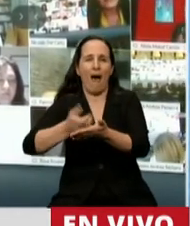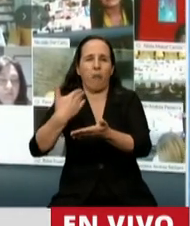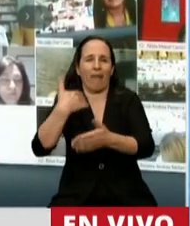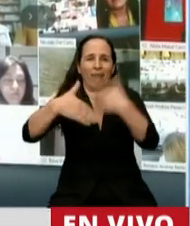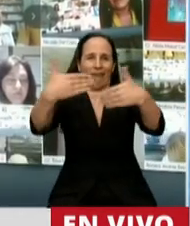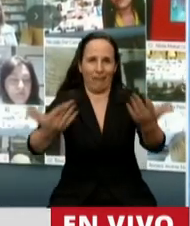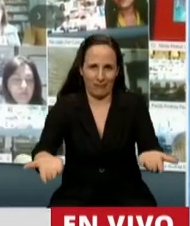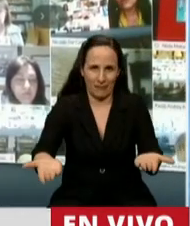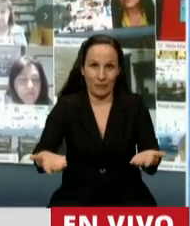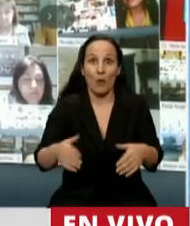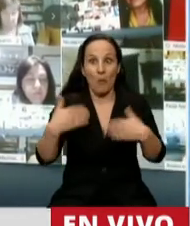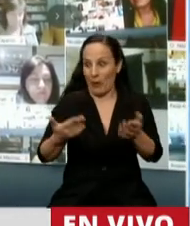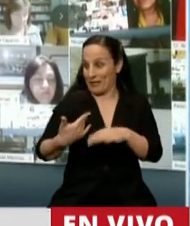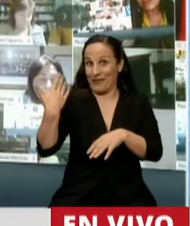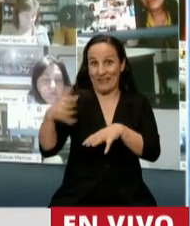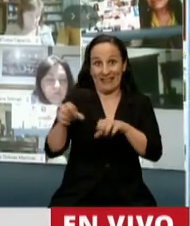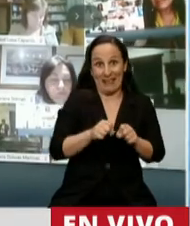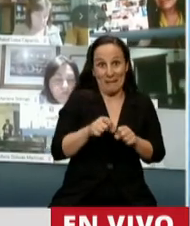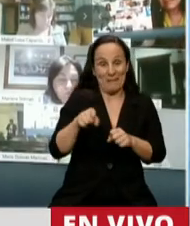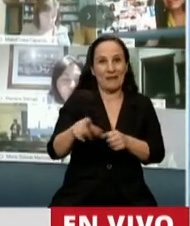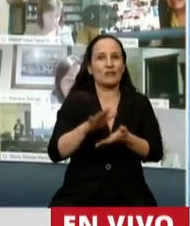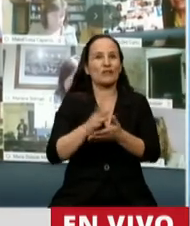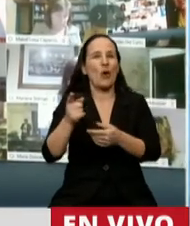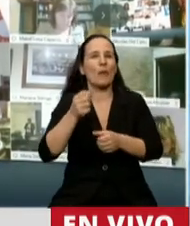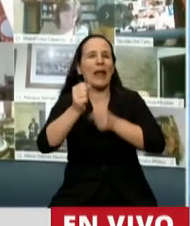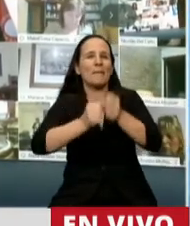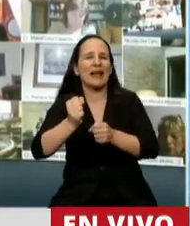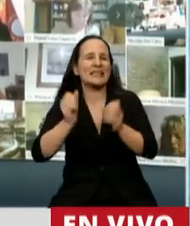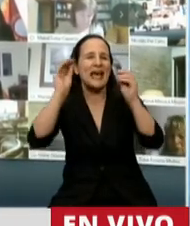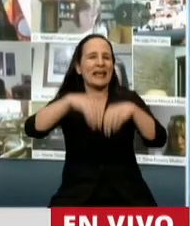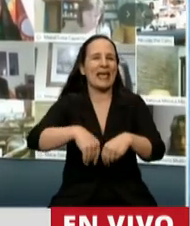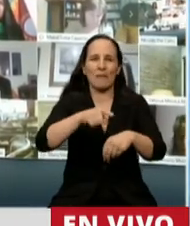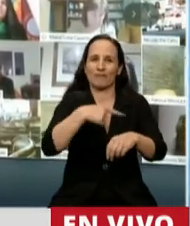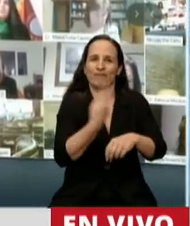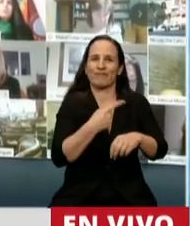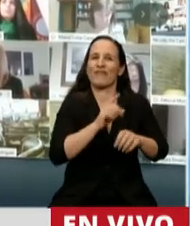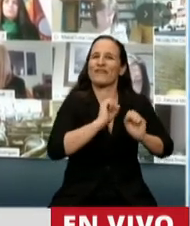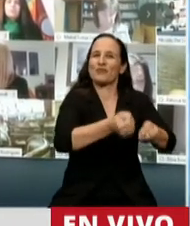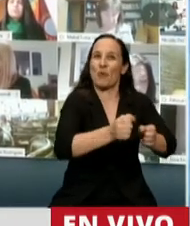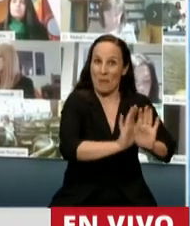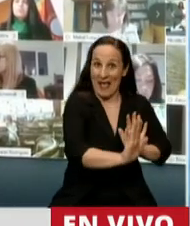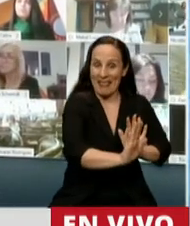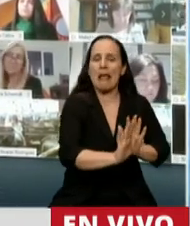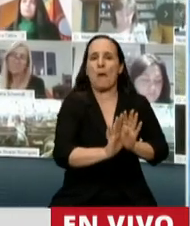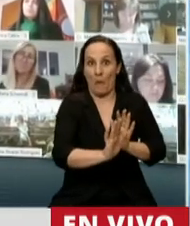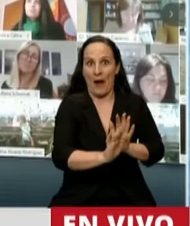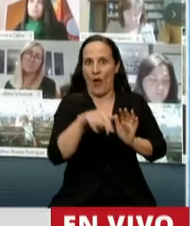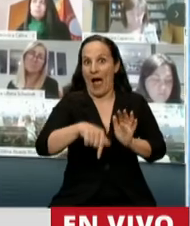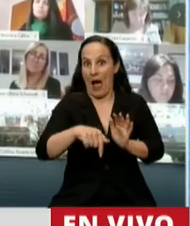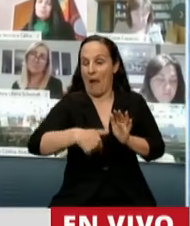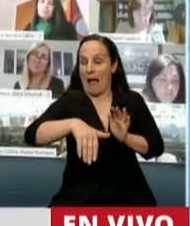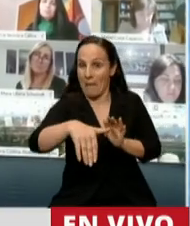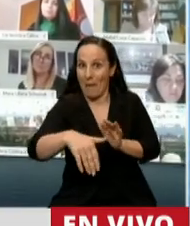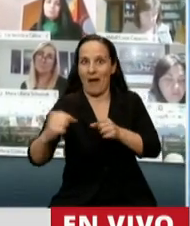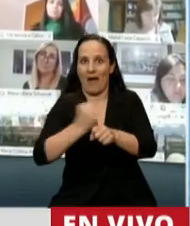aprobábamos la ley para suspender los concursos y las quiebras. Y ahora estamos tratando y vamos a aprobar esta moratoria que tiene por